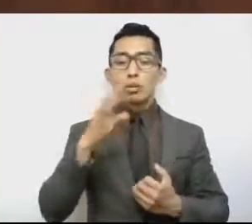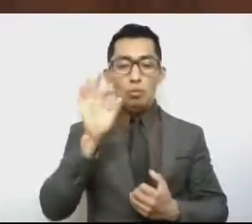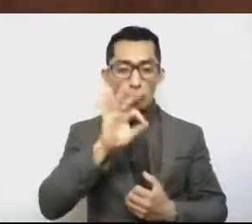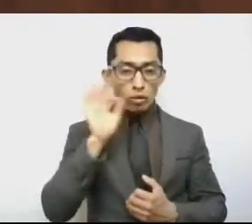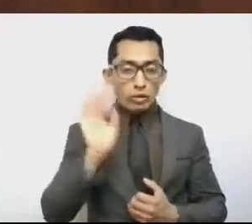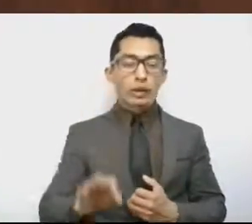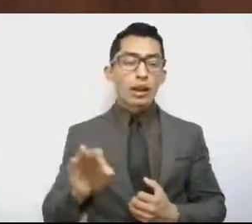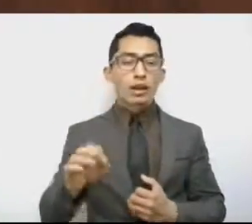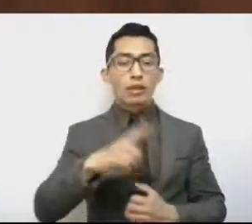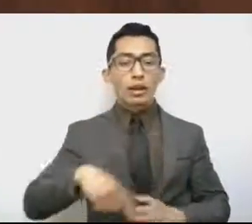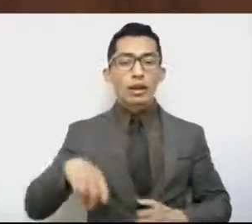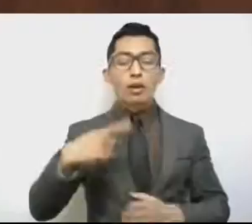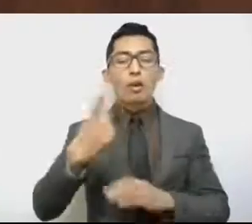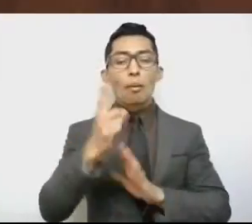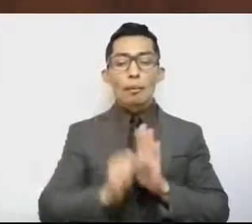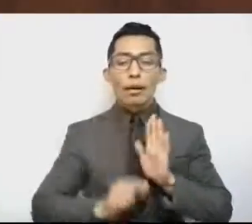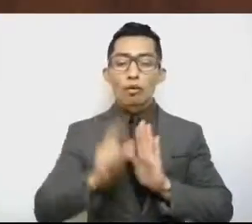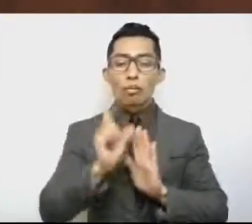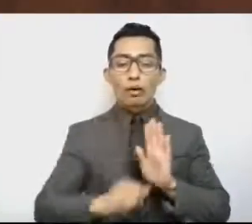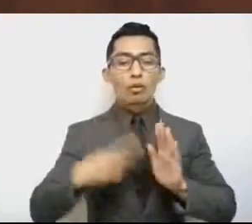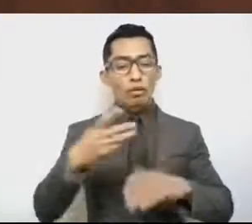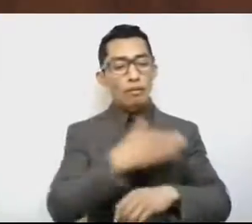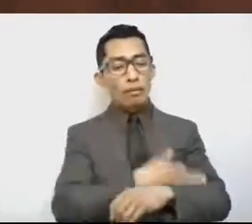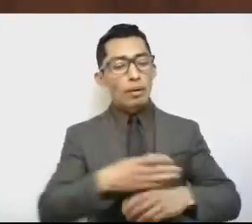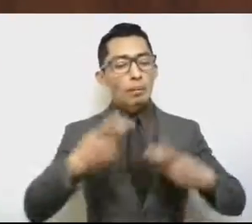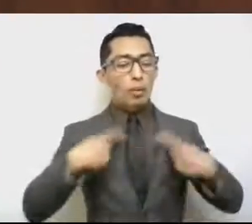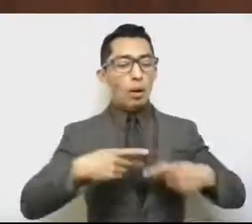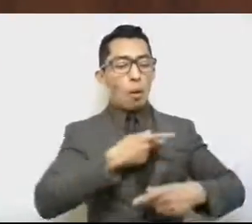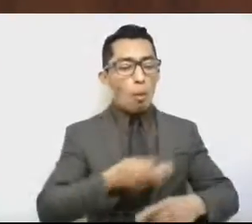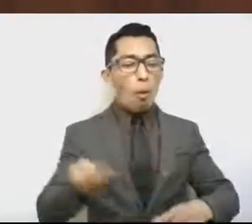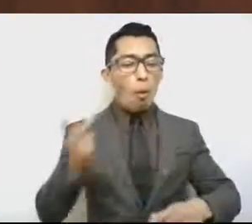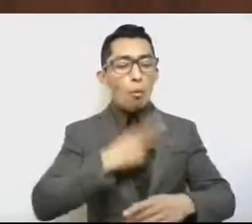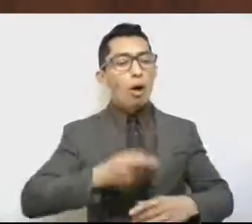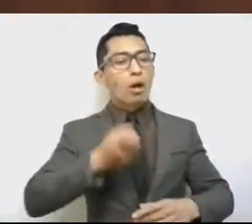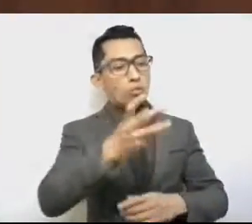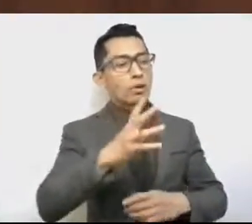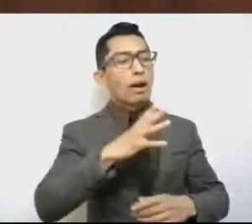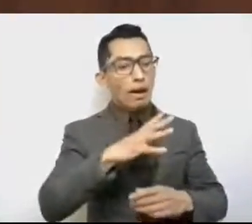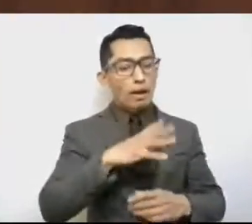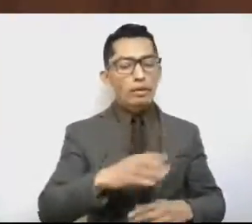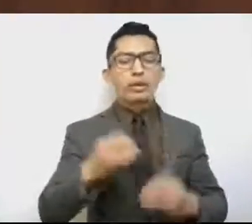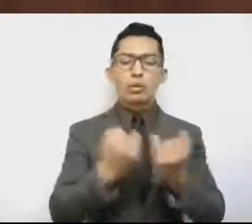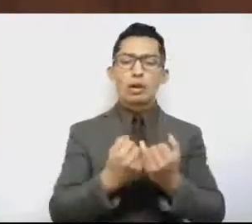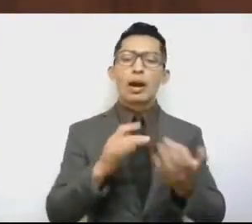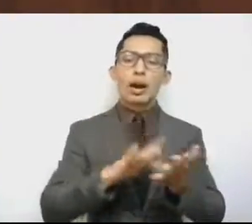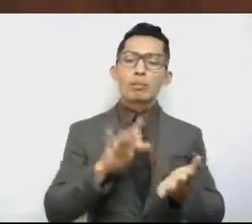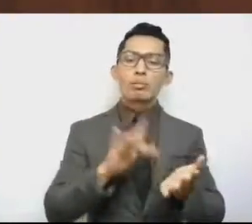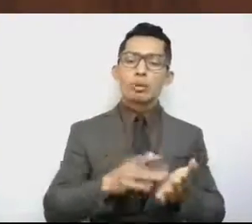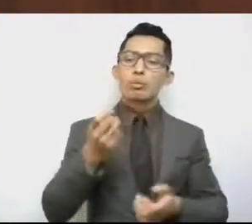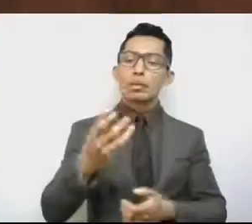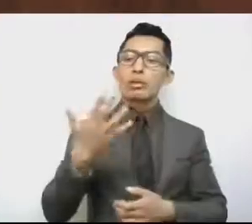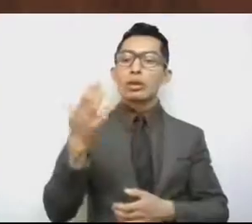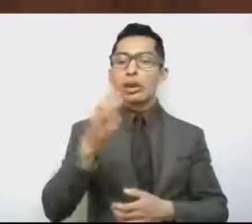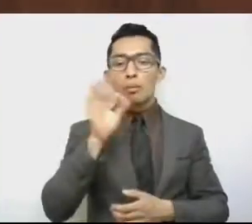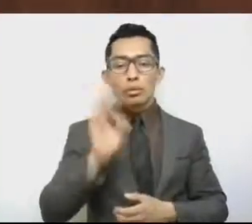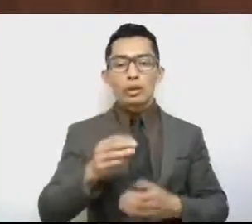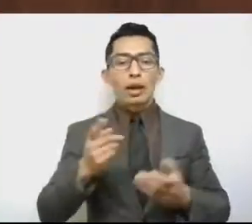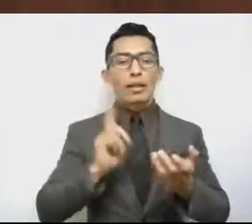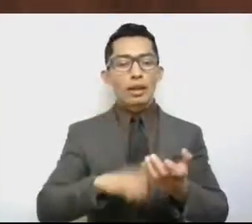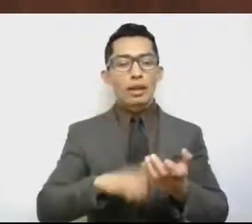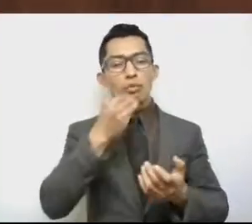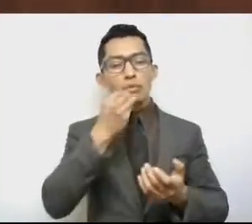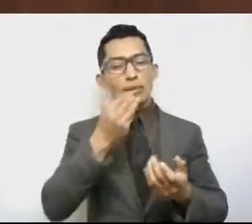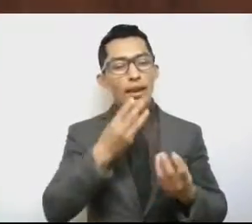el ingreso mensual de las familias más vulnerables del Estado de México. También aporta el 50% del gasto en alimentación